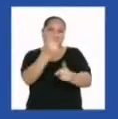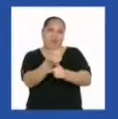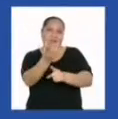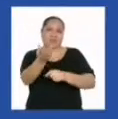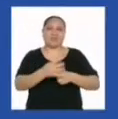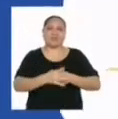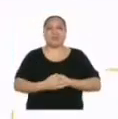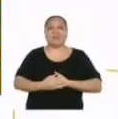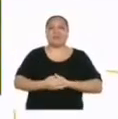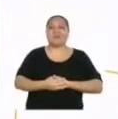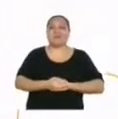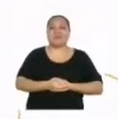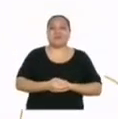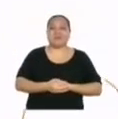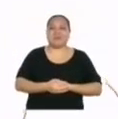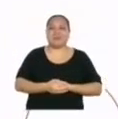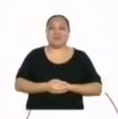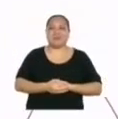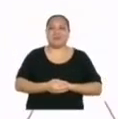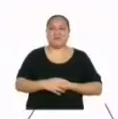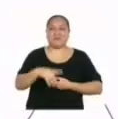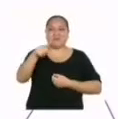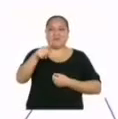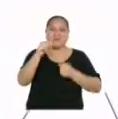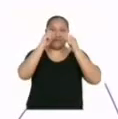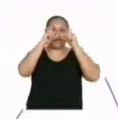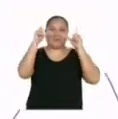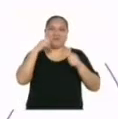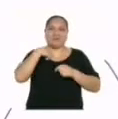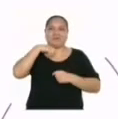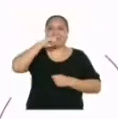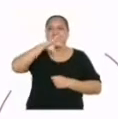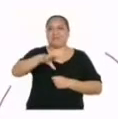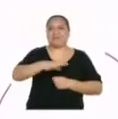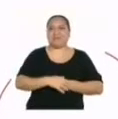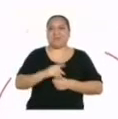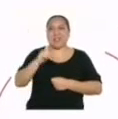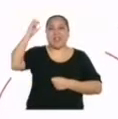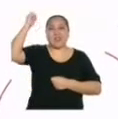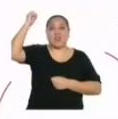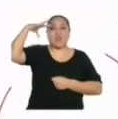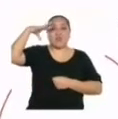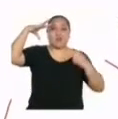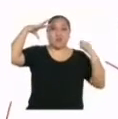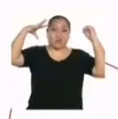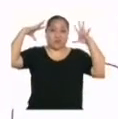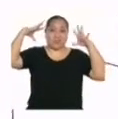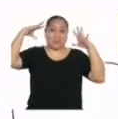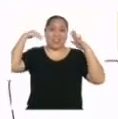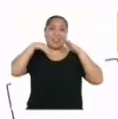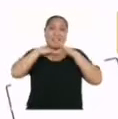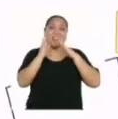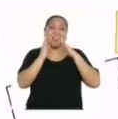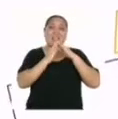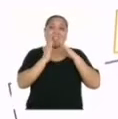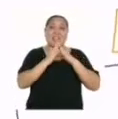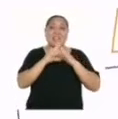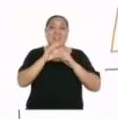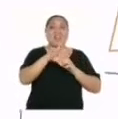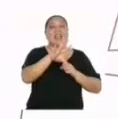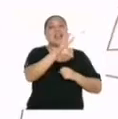correcto. ¿Les sorprendería si les digo que la iluminación de la casa y la